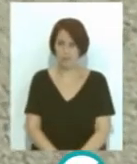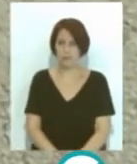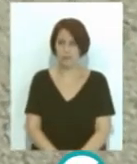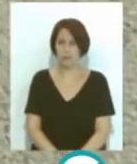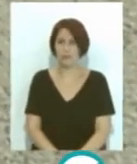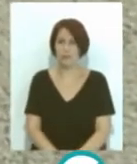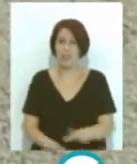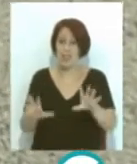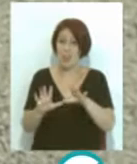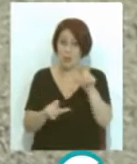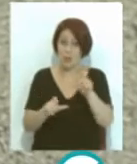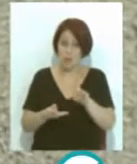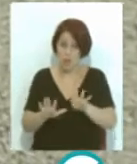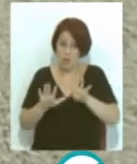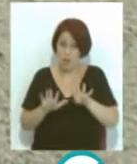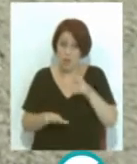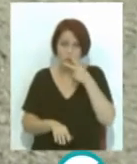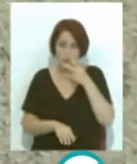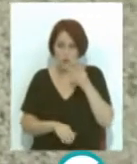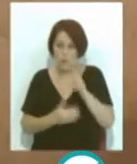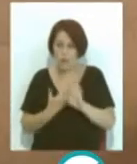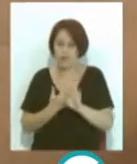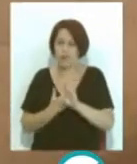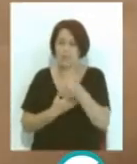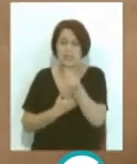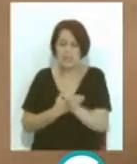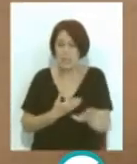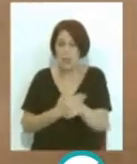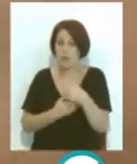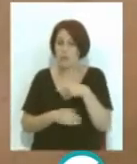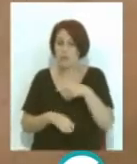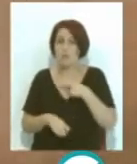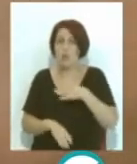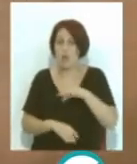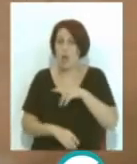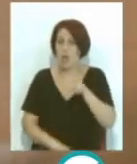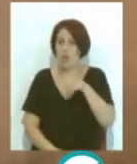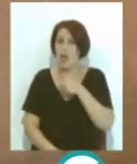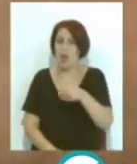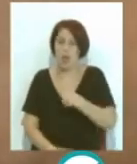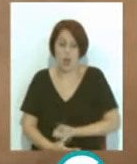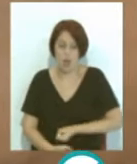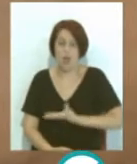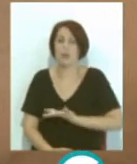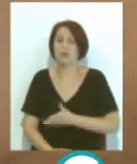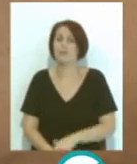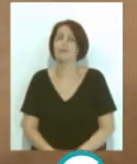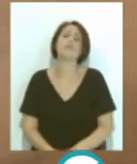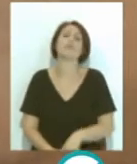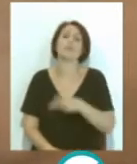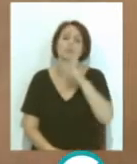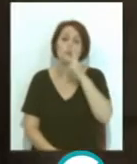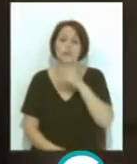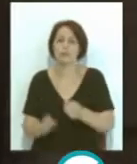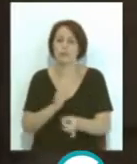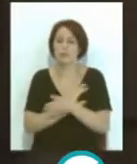Nueve de cada diez personas fuman delante de menores, exponiéndoles a desarrollar cáncer en un futuro. El tabaco produce